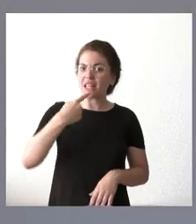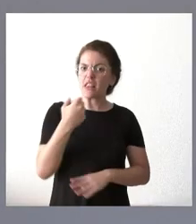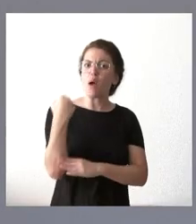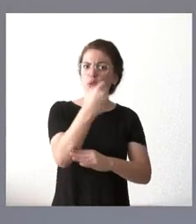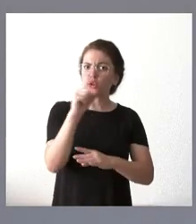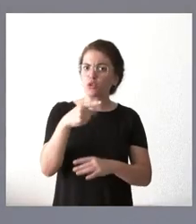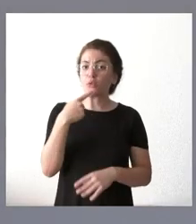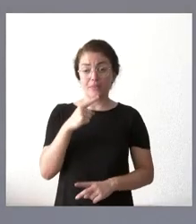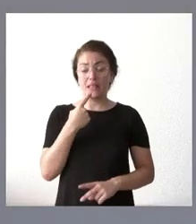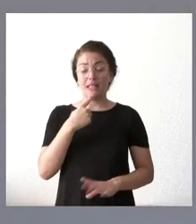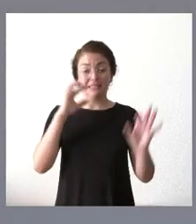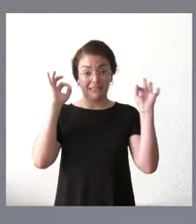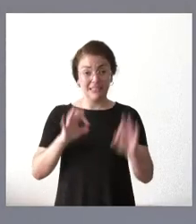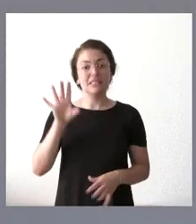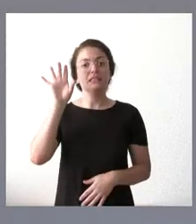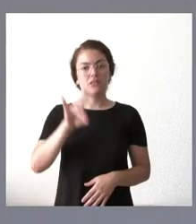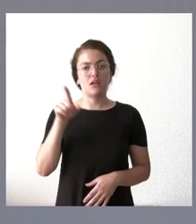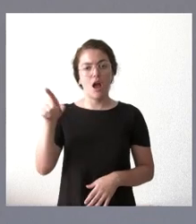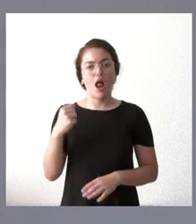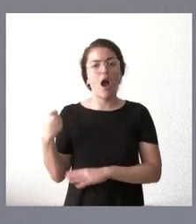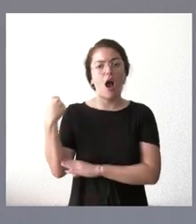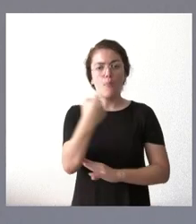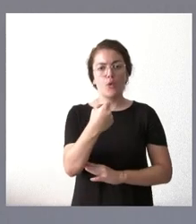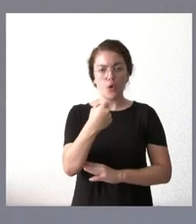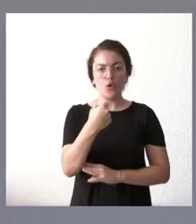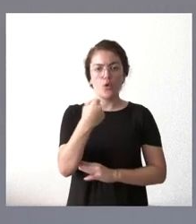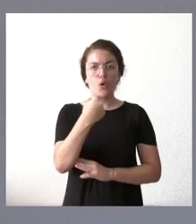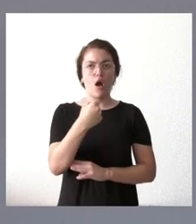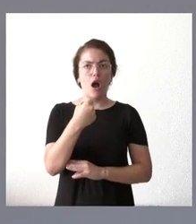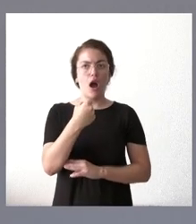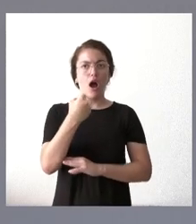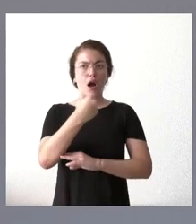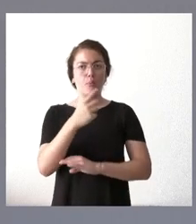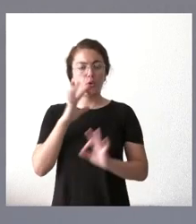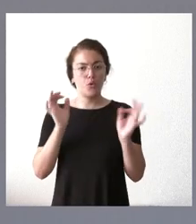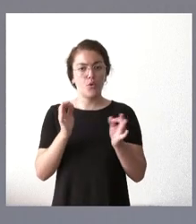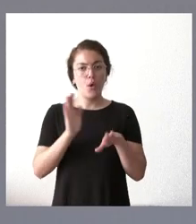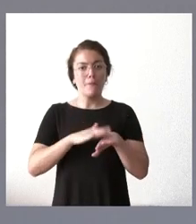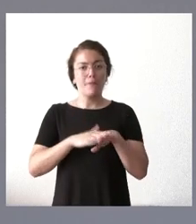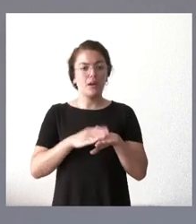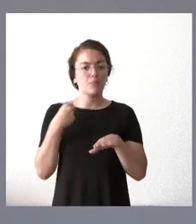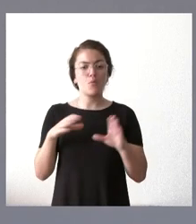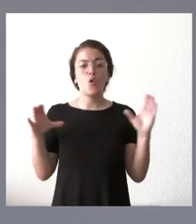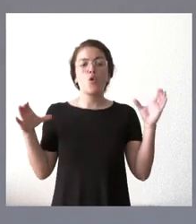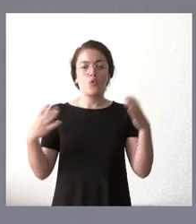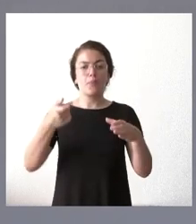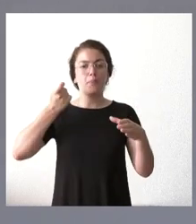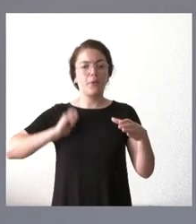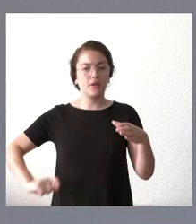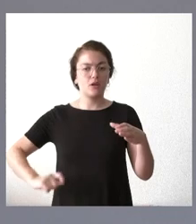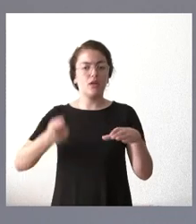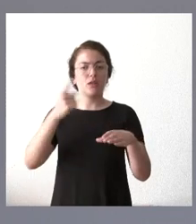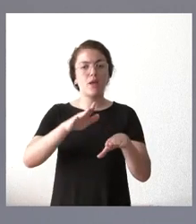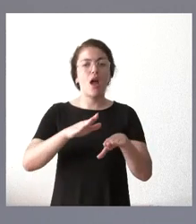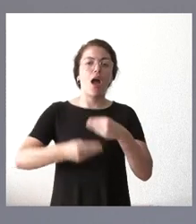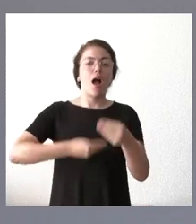segunda, sí, expresamente ha manifestado su apoyo a todo el operativo, a la actuación global del